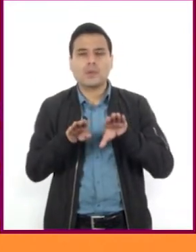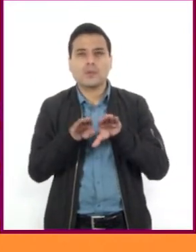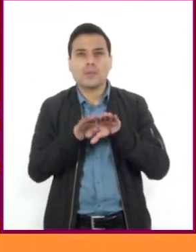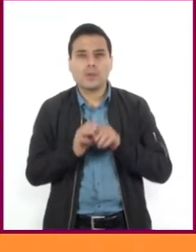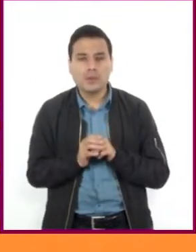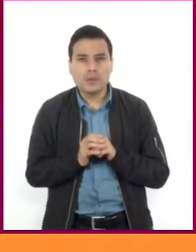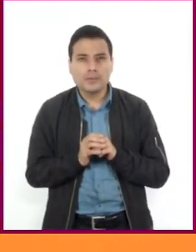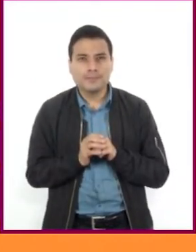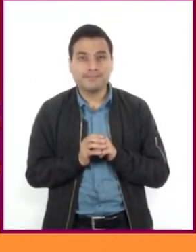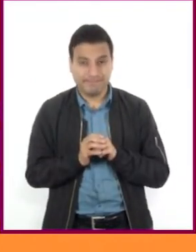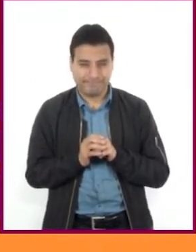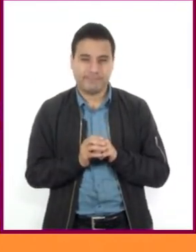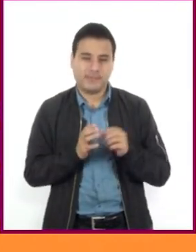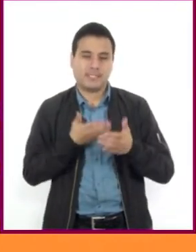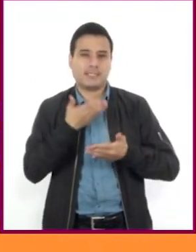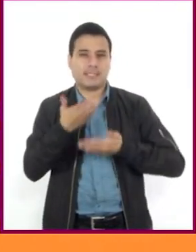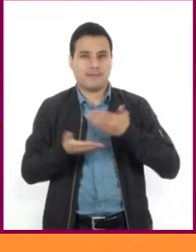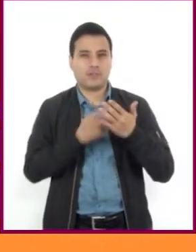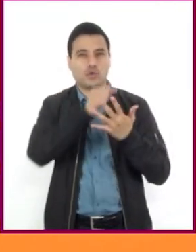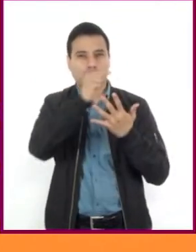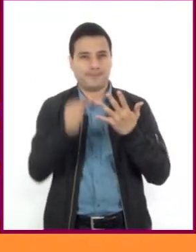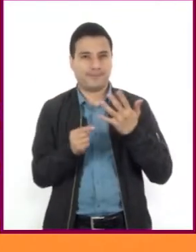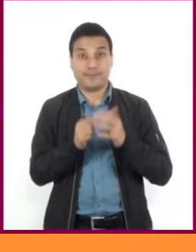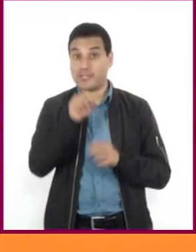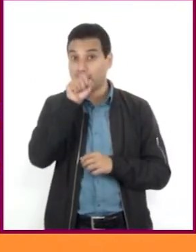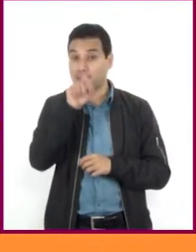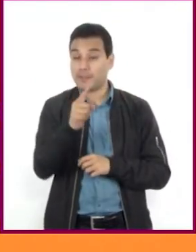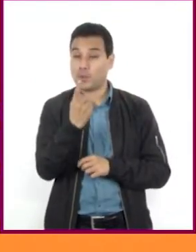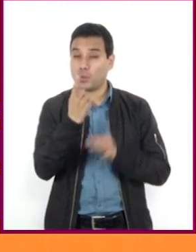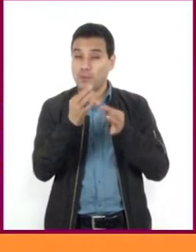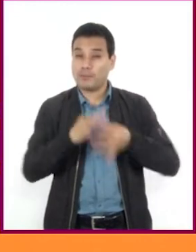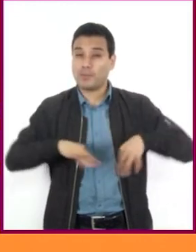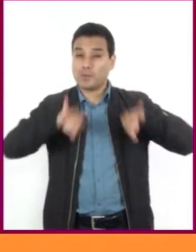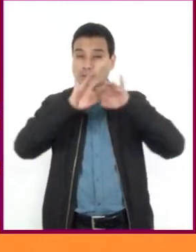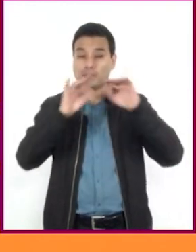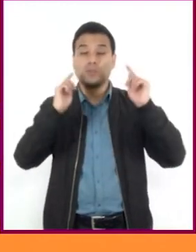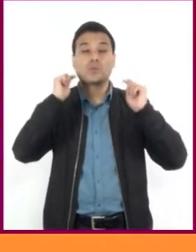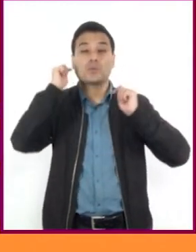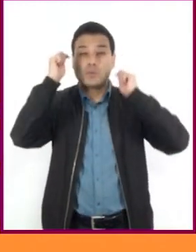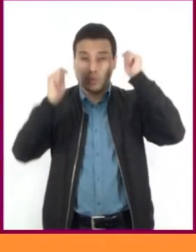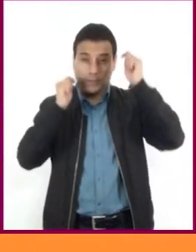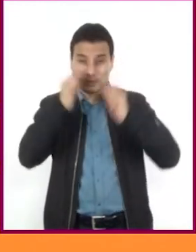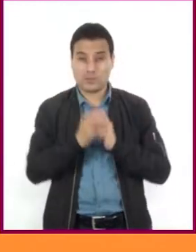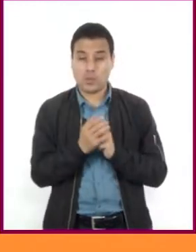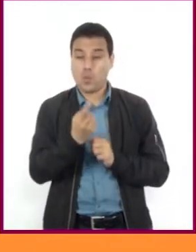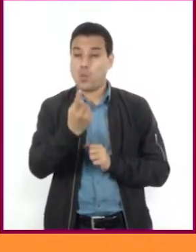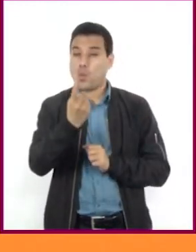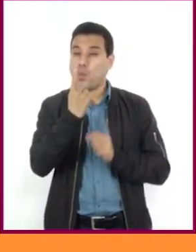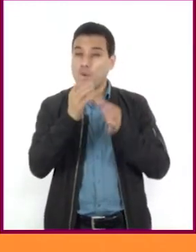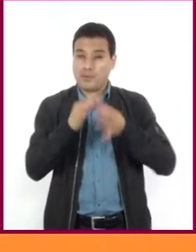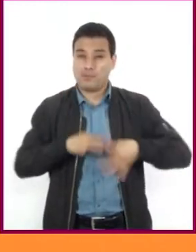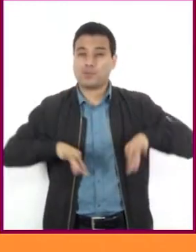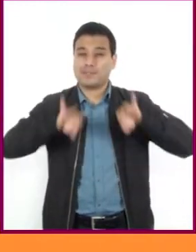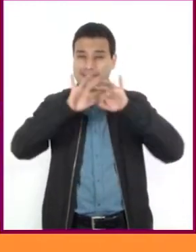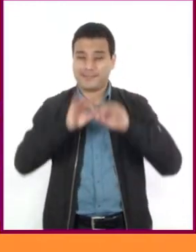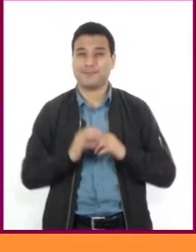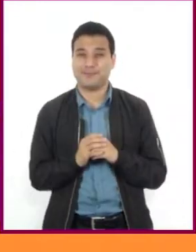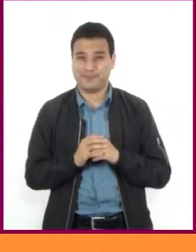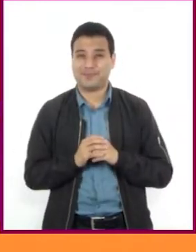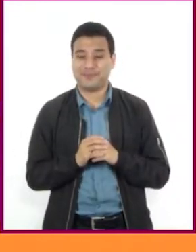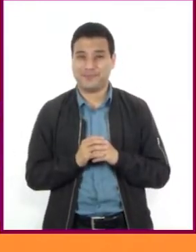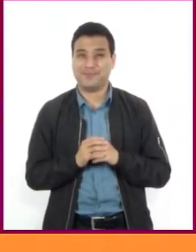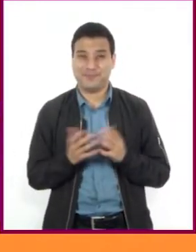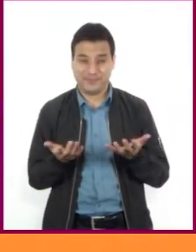en ese sector. El turismo es una de las actividades económicas más importantes en el estado. Los